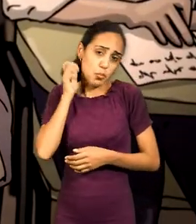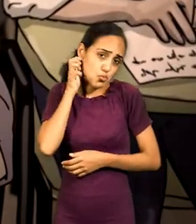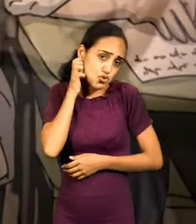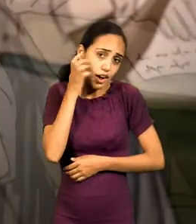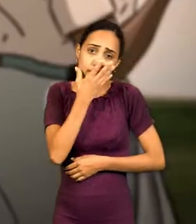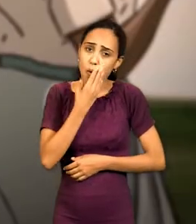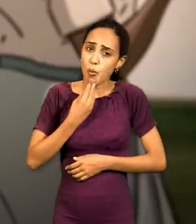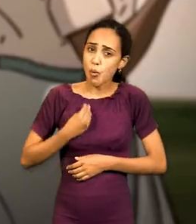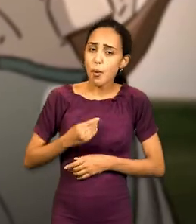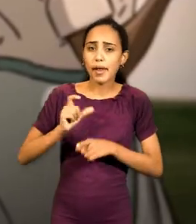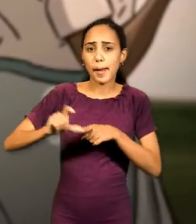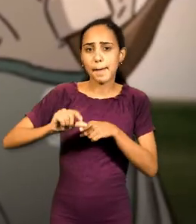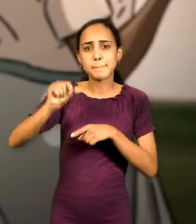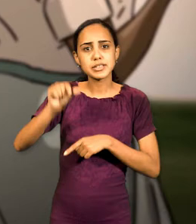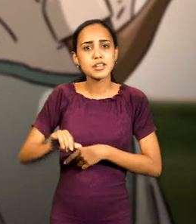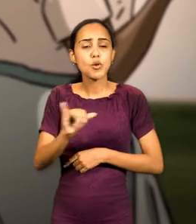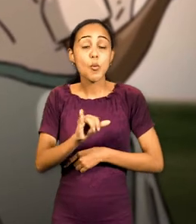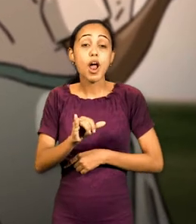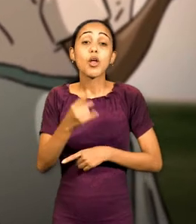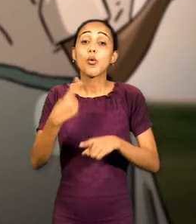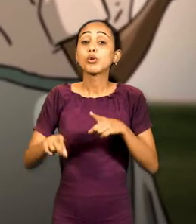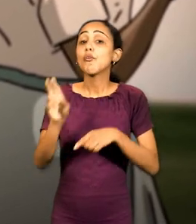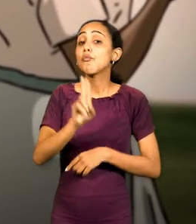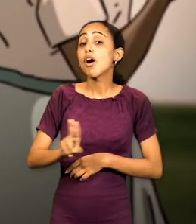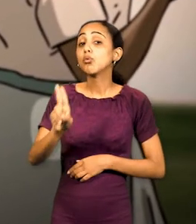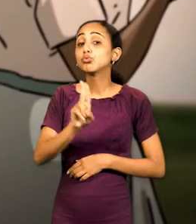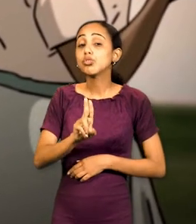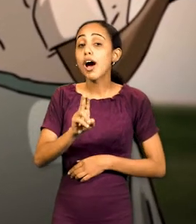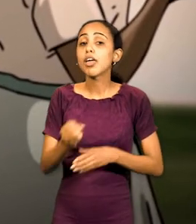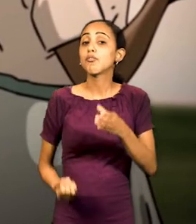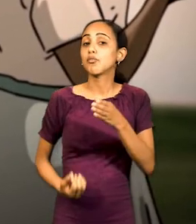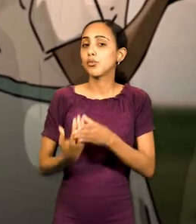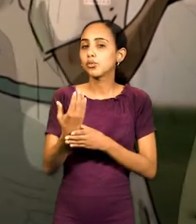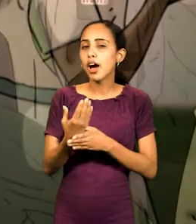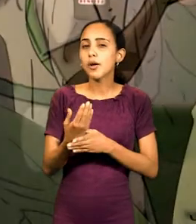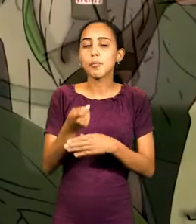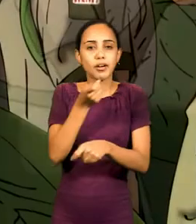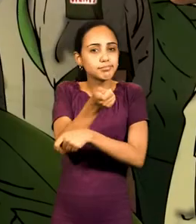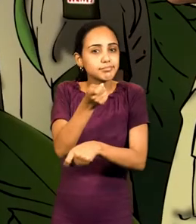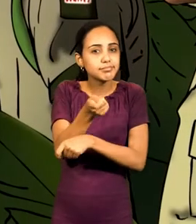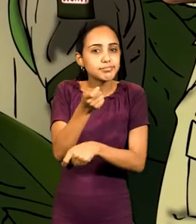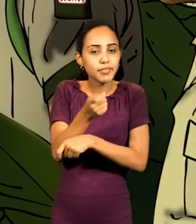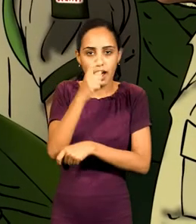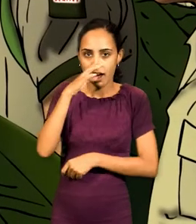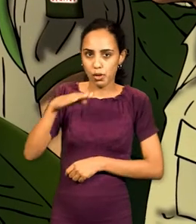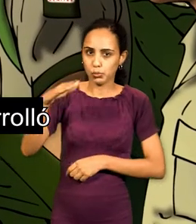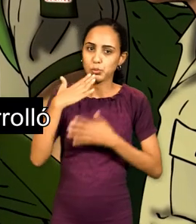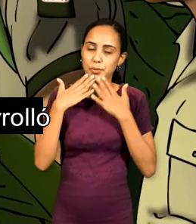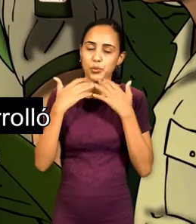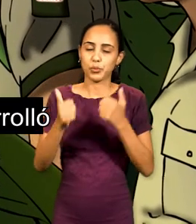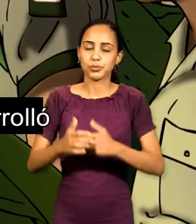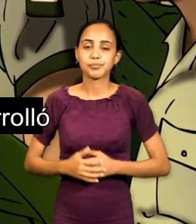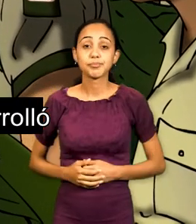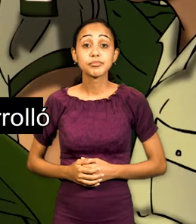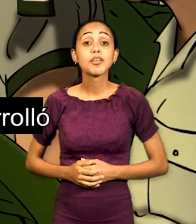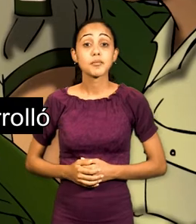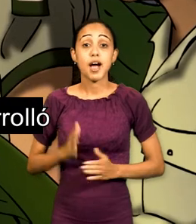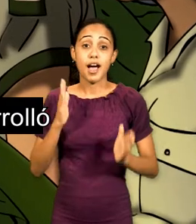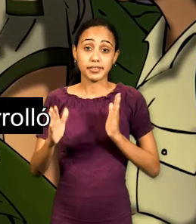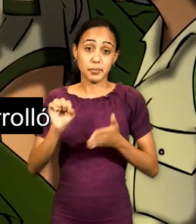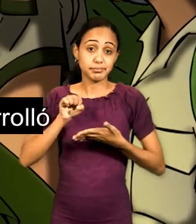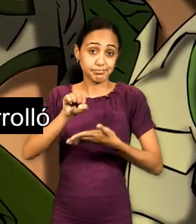facultades de obreros y campesinos con el objetivo de facilitar una mayor educación a los adultos. La campaña de